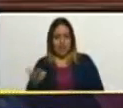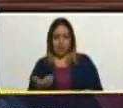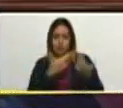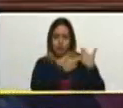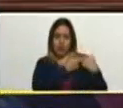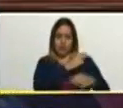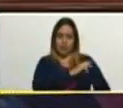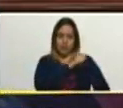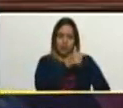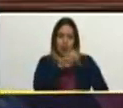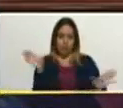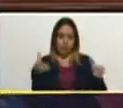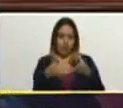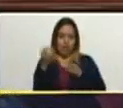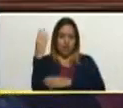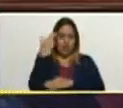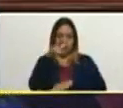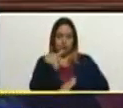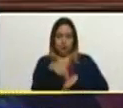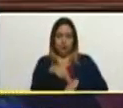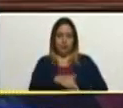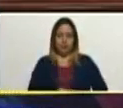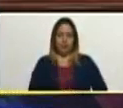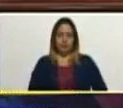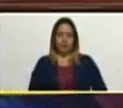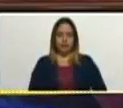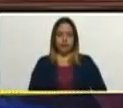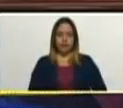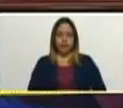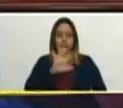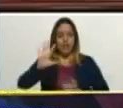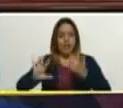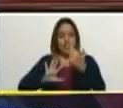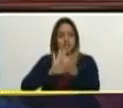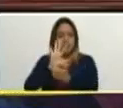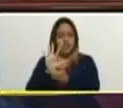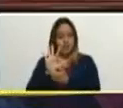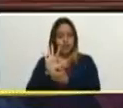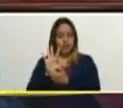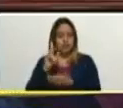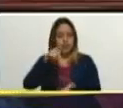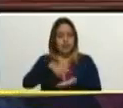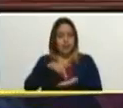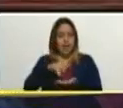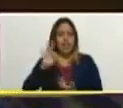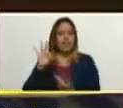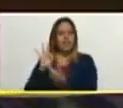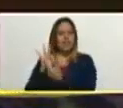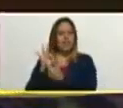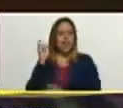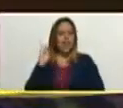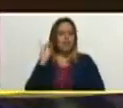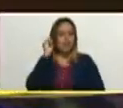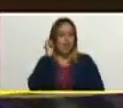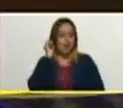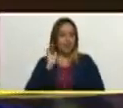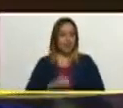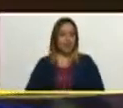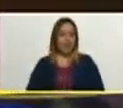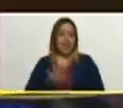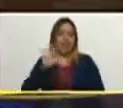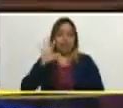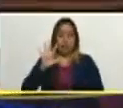fíjense ustedes que de cinco integrantes de la junta directiva, tres son mujeres. Buena